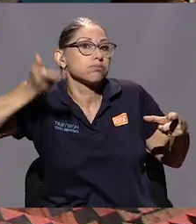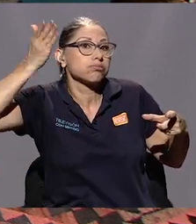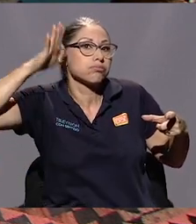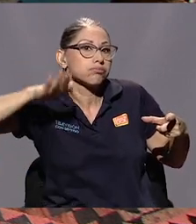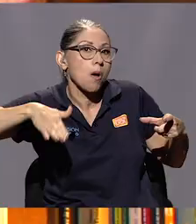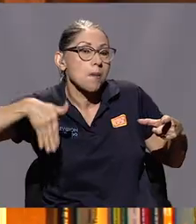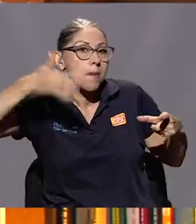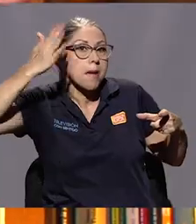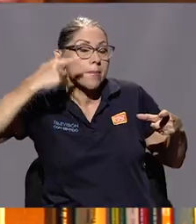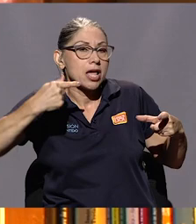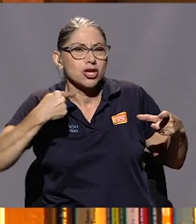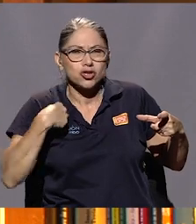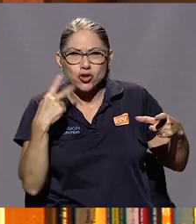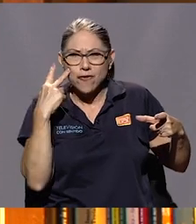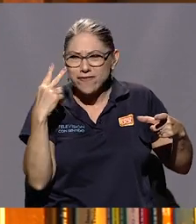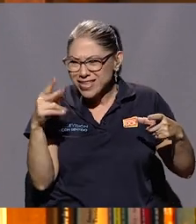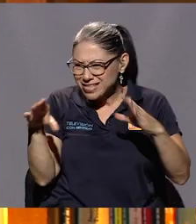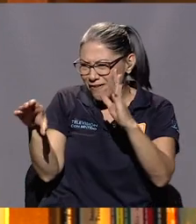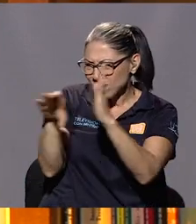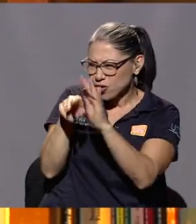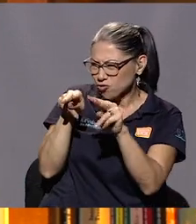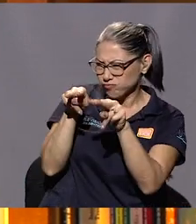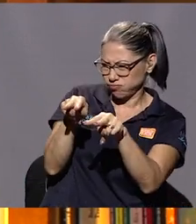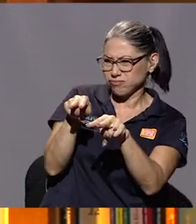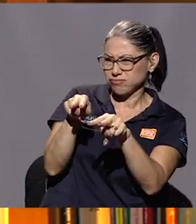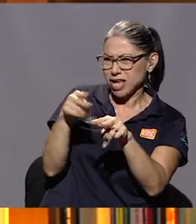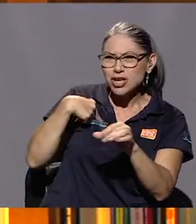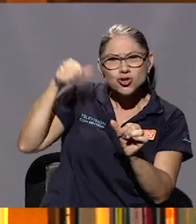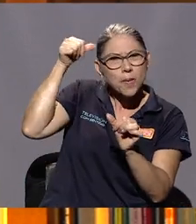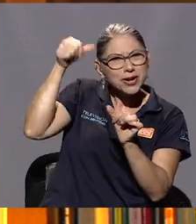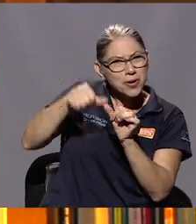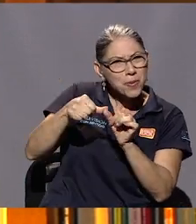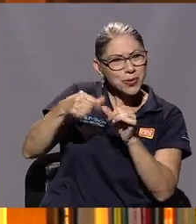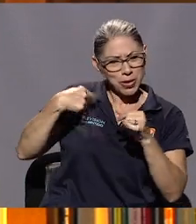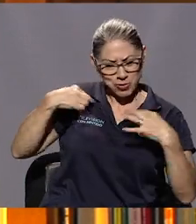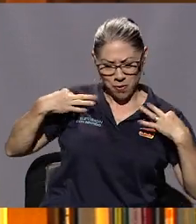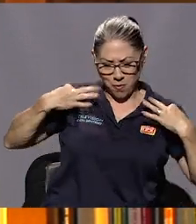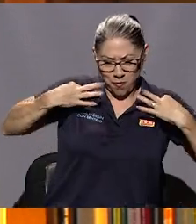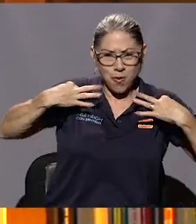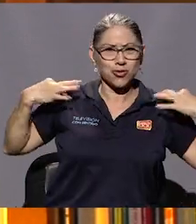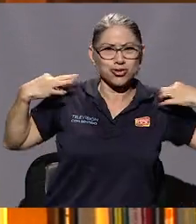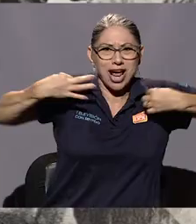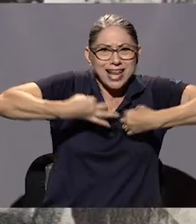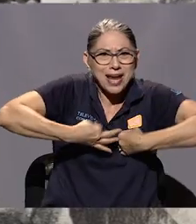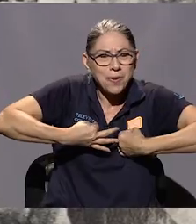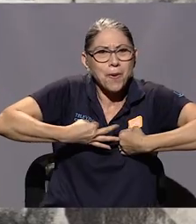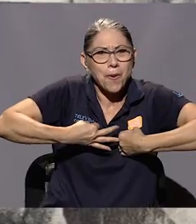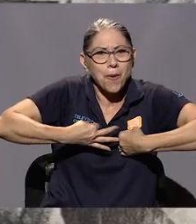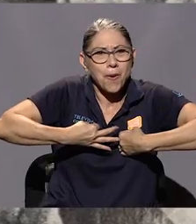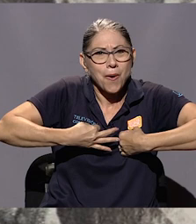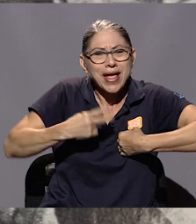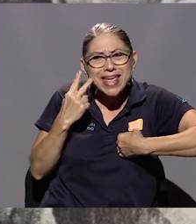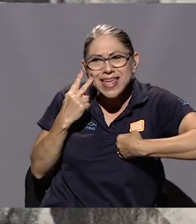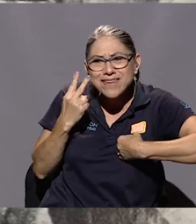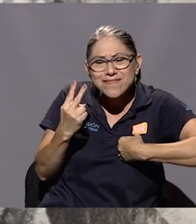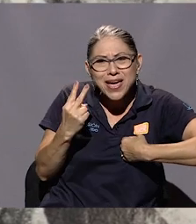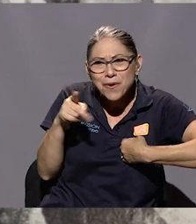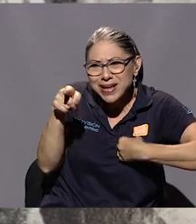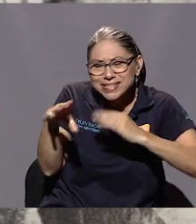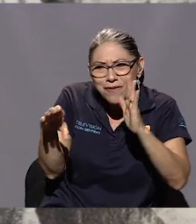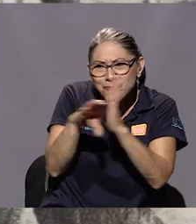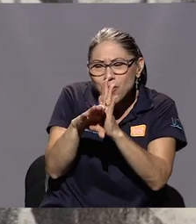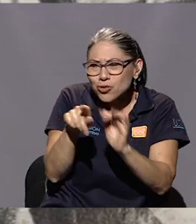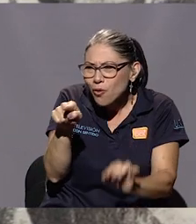volumen. Y veo la foto y me recuerdo de un chaleco que yo tenía. Y veo a una chavala